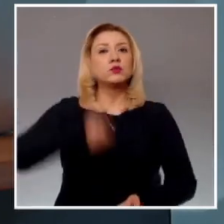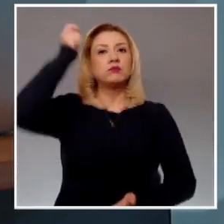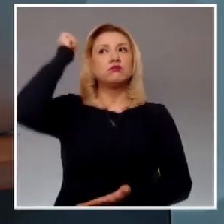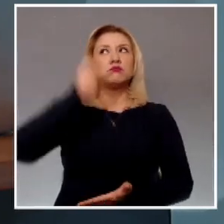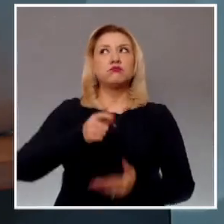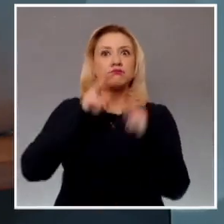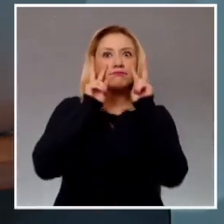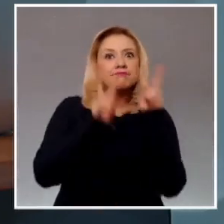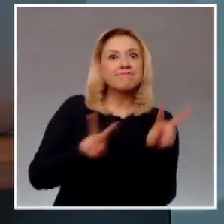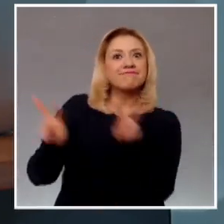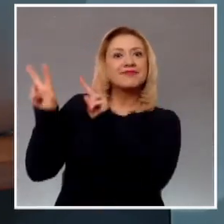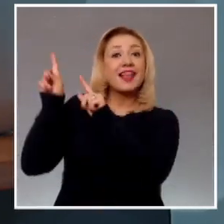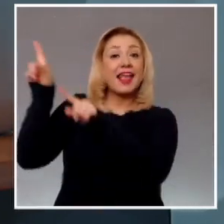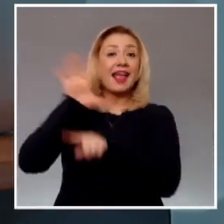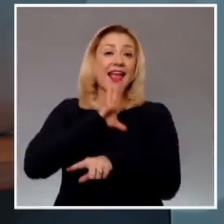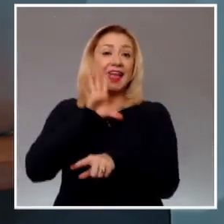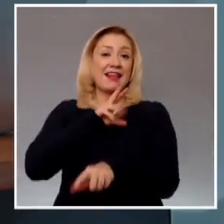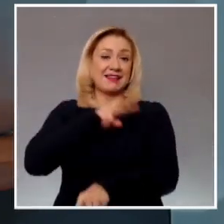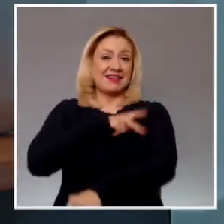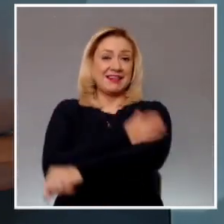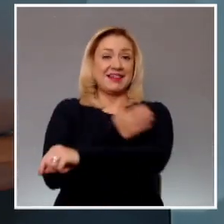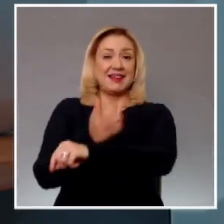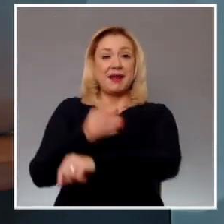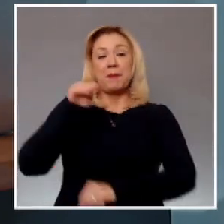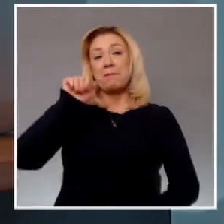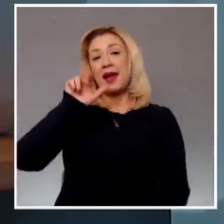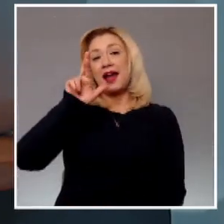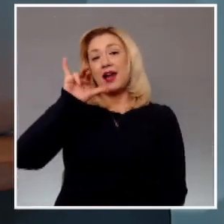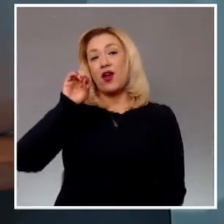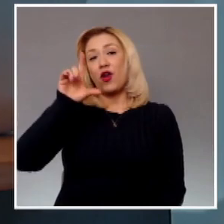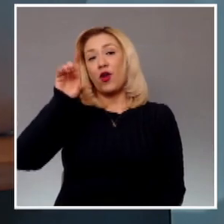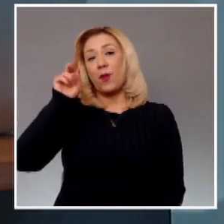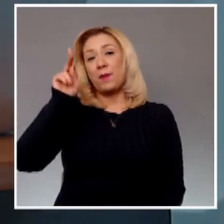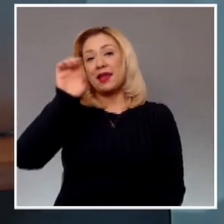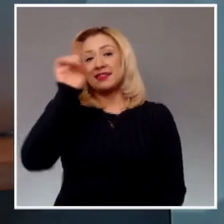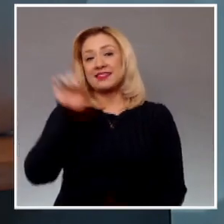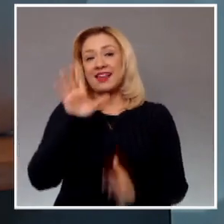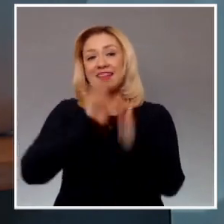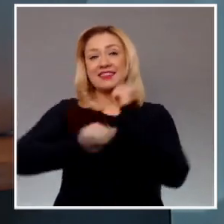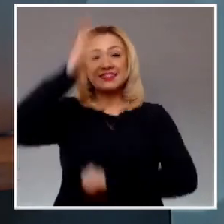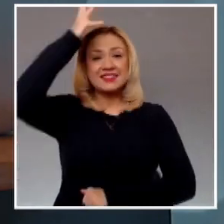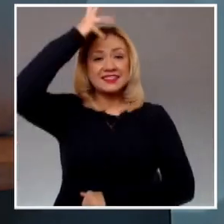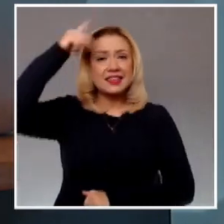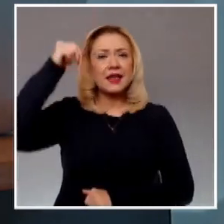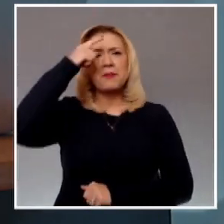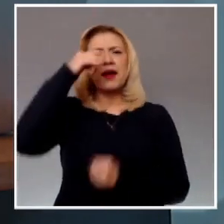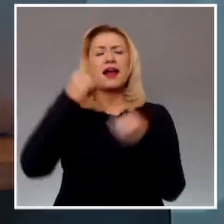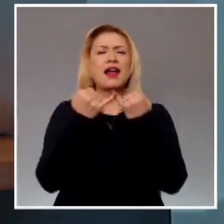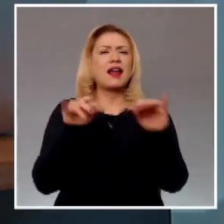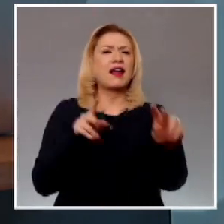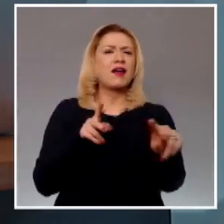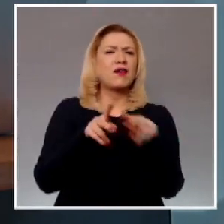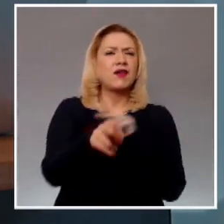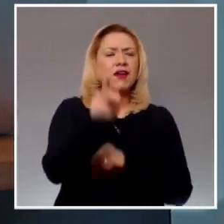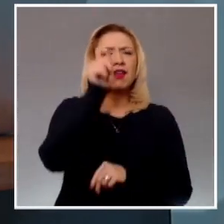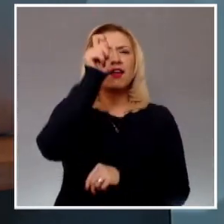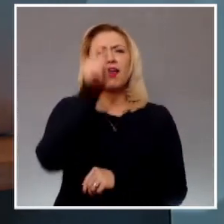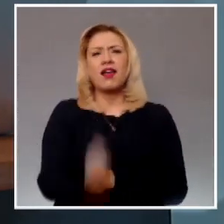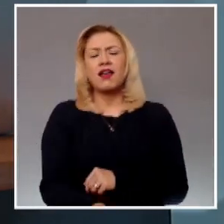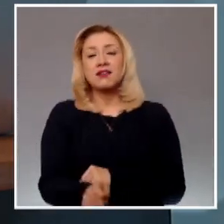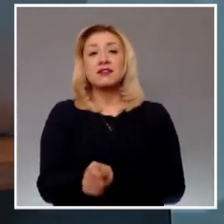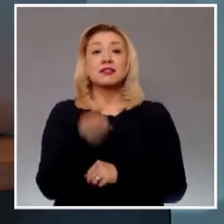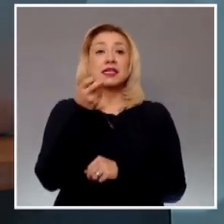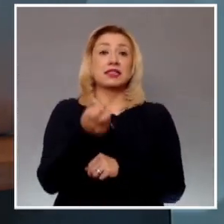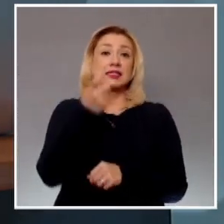mi compañero Mario López Peña, con todos los detalles de la inauguración del primer periodo ordinario de sesiones 2024